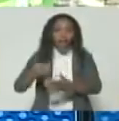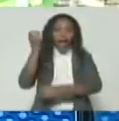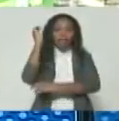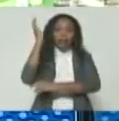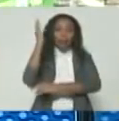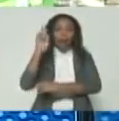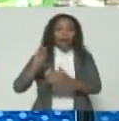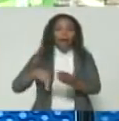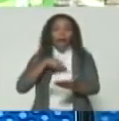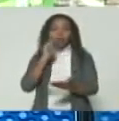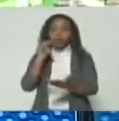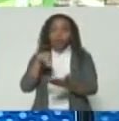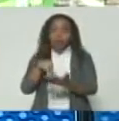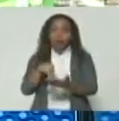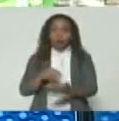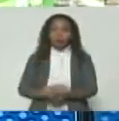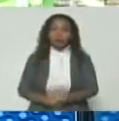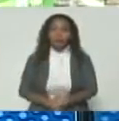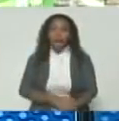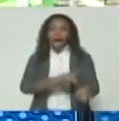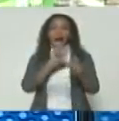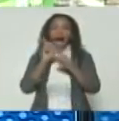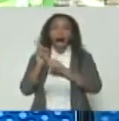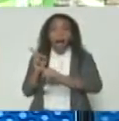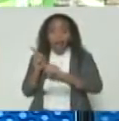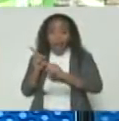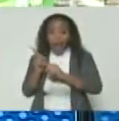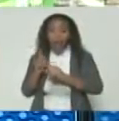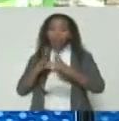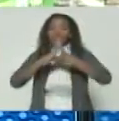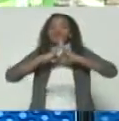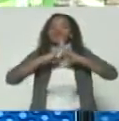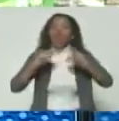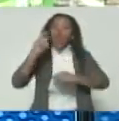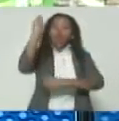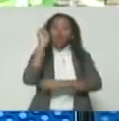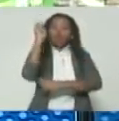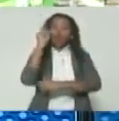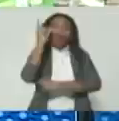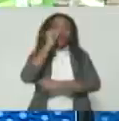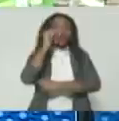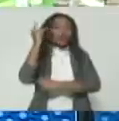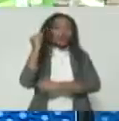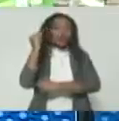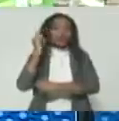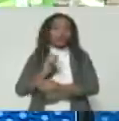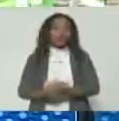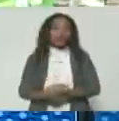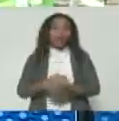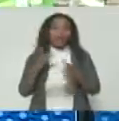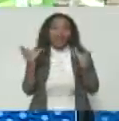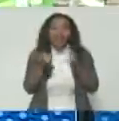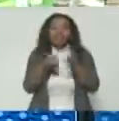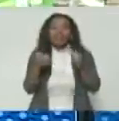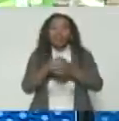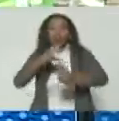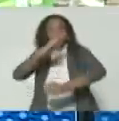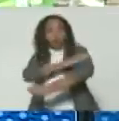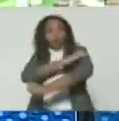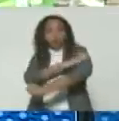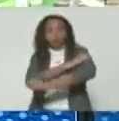Nacional. Allí estuvieron todos los diputados y diputadas del bloque opositor,